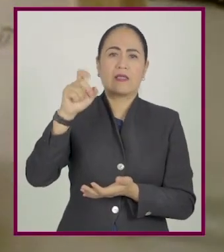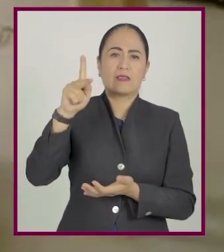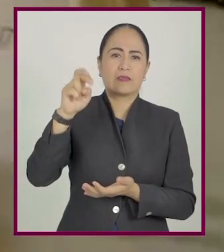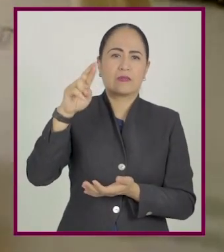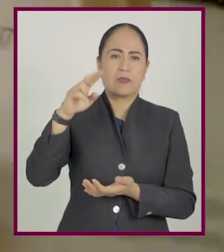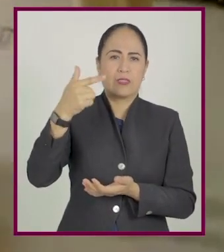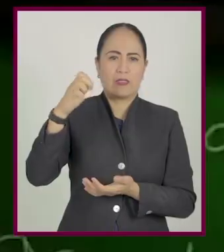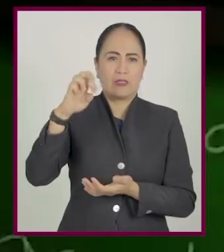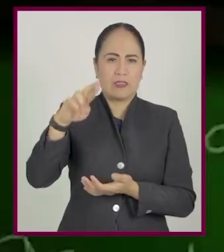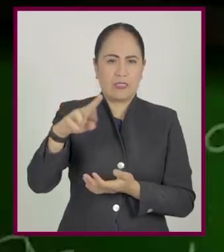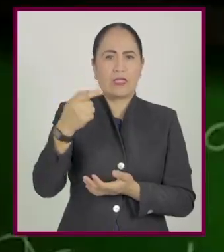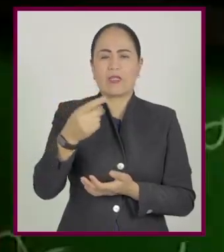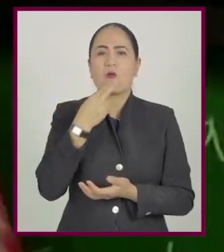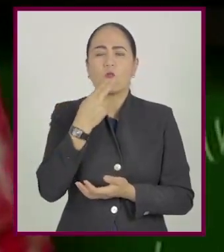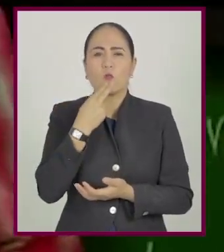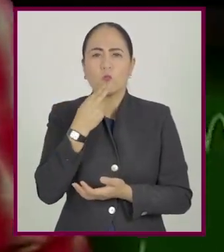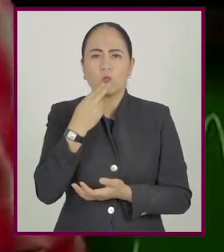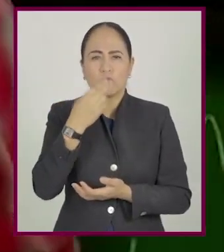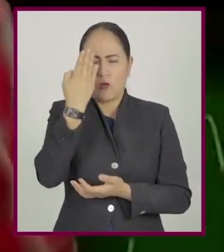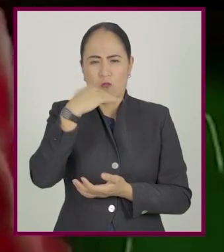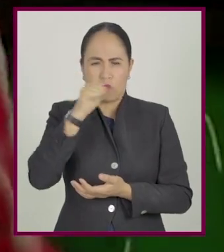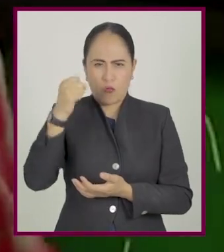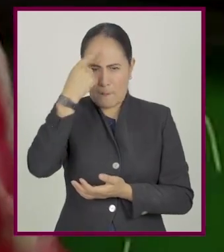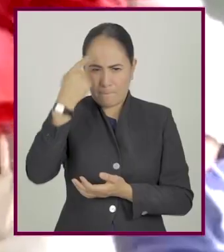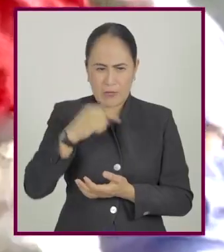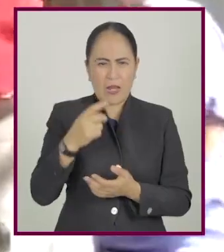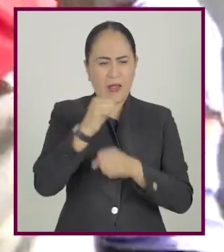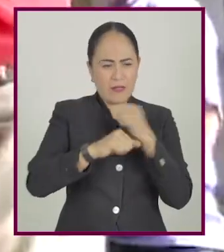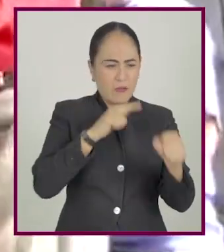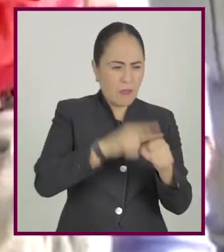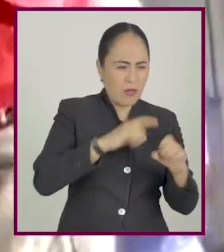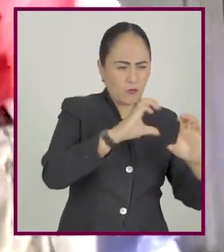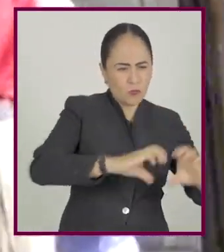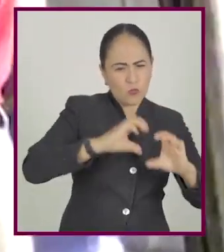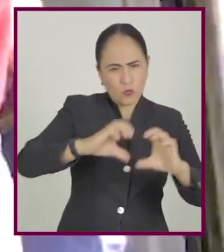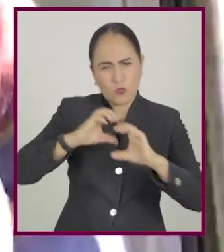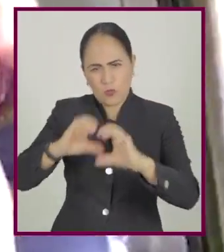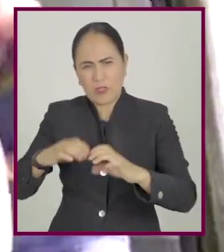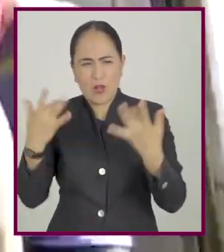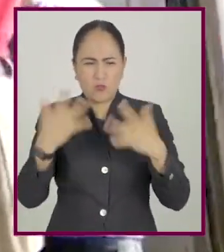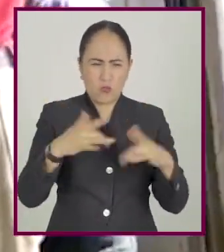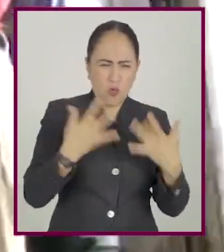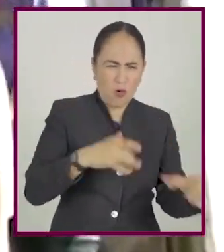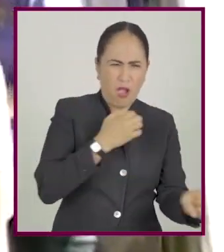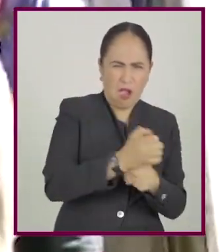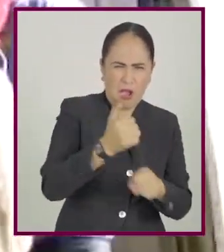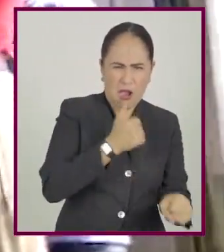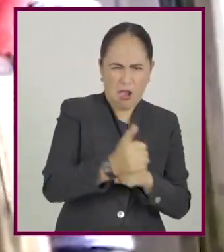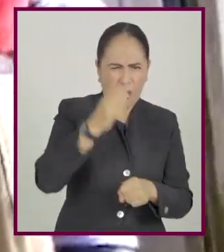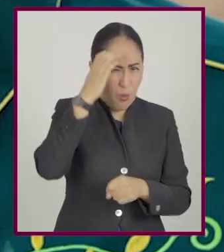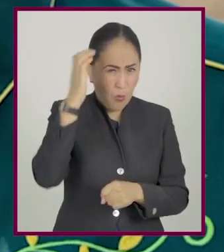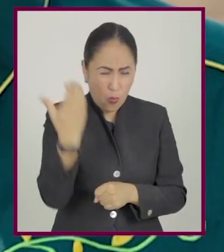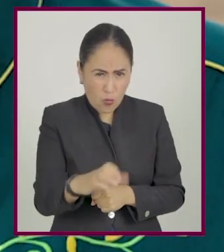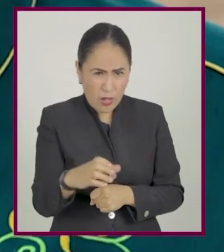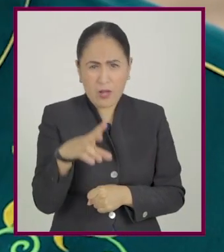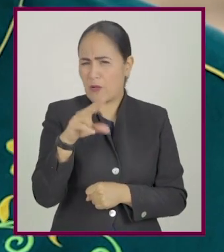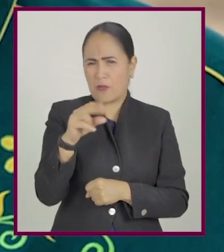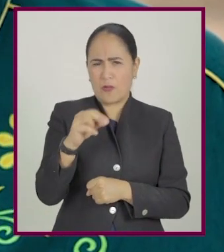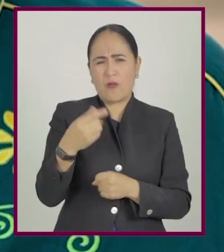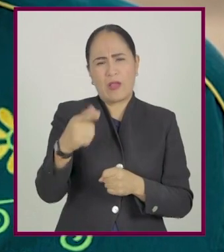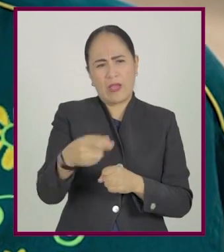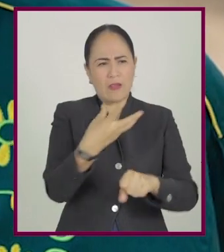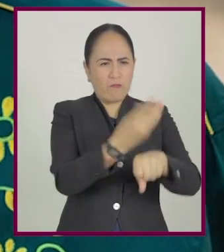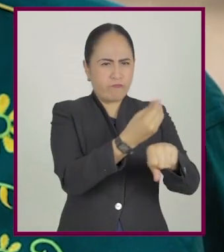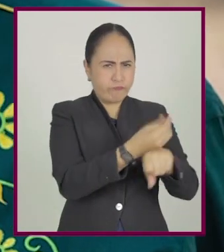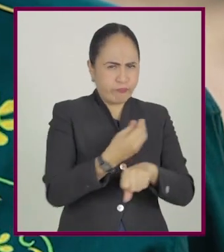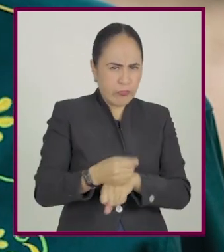capacidades prodigiosas para maximizar el bienestar animal, ideando formas de reducir el dolor y la crueldad, rediseñando